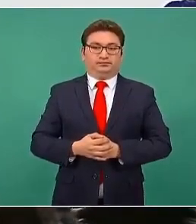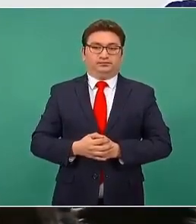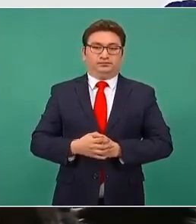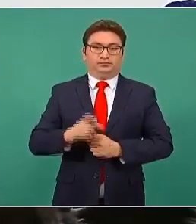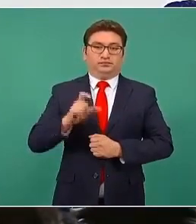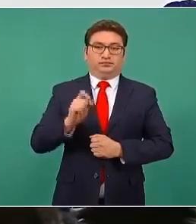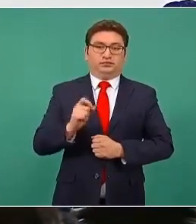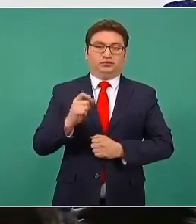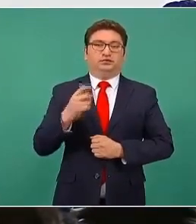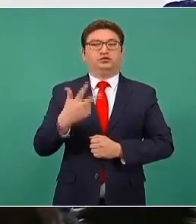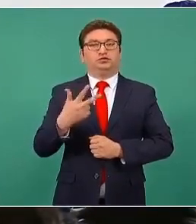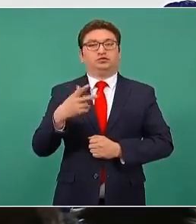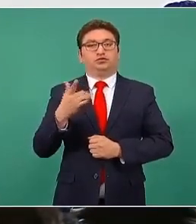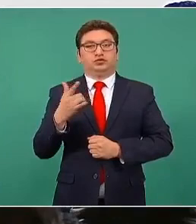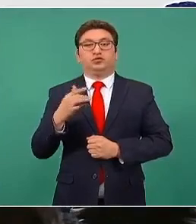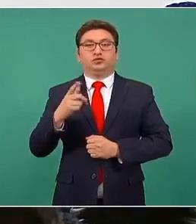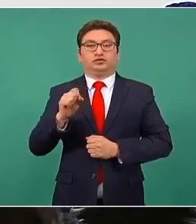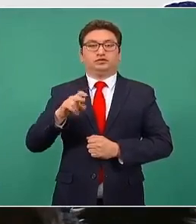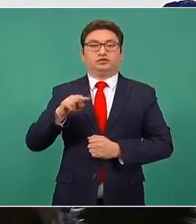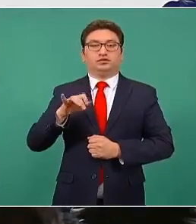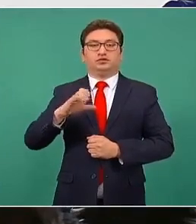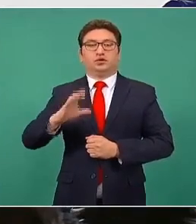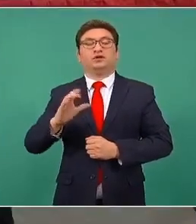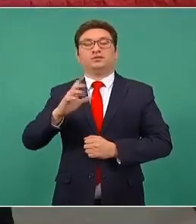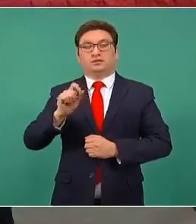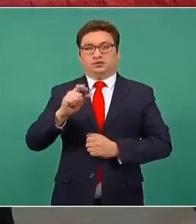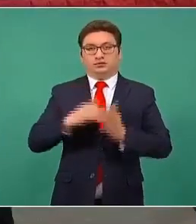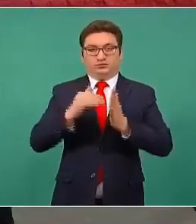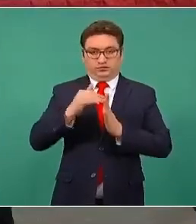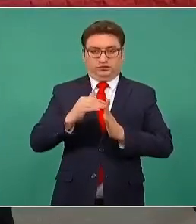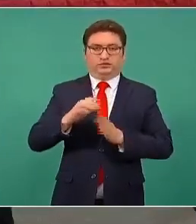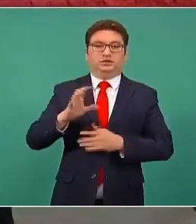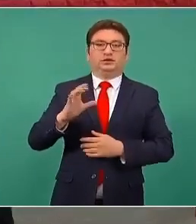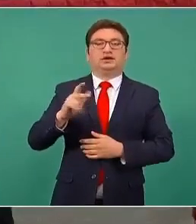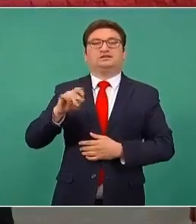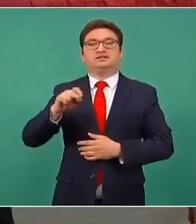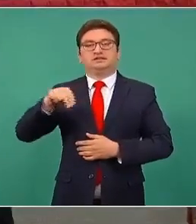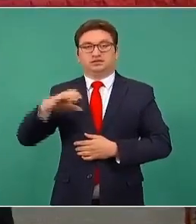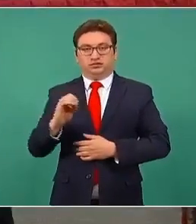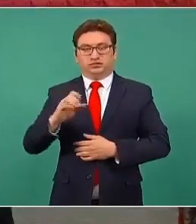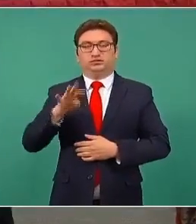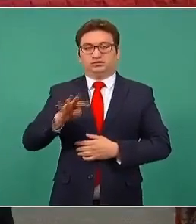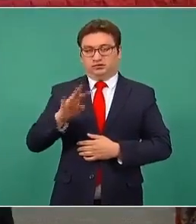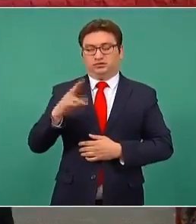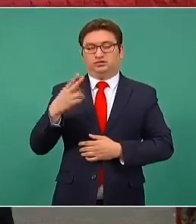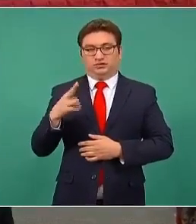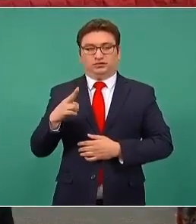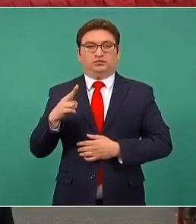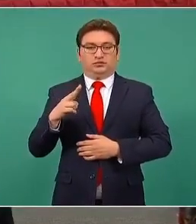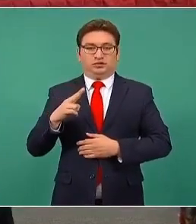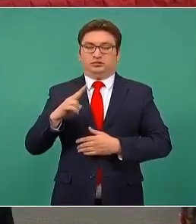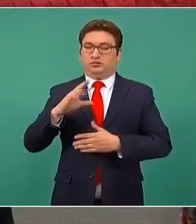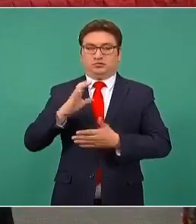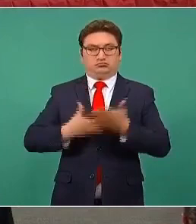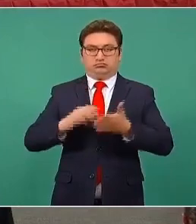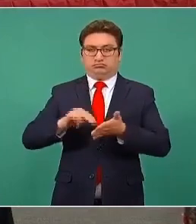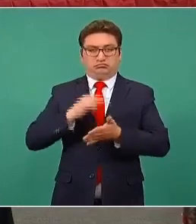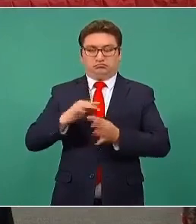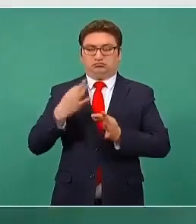28 de julio terminó el de Sinovac, entregaron 20 millones. CanSino terminó el 19 de noviembre, este contrato.